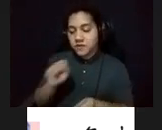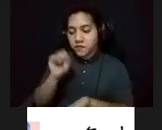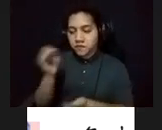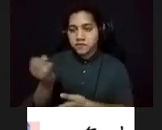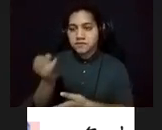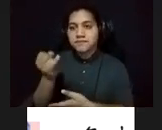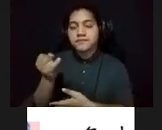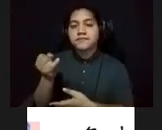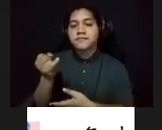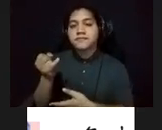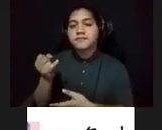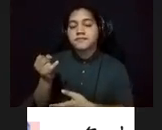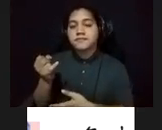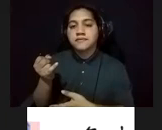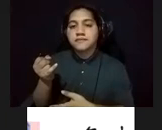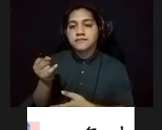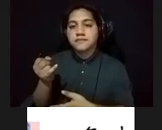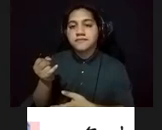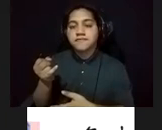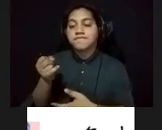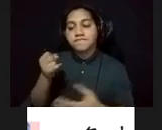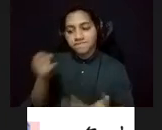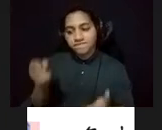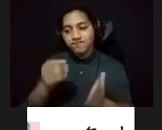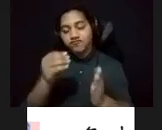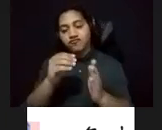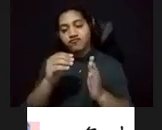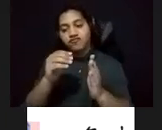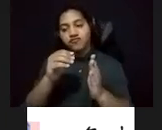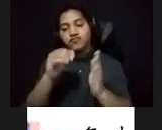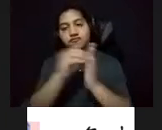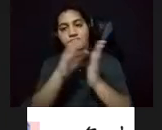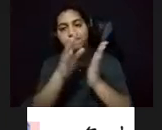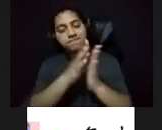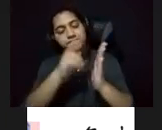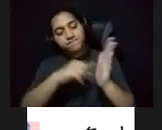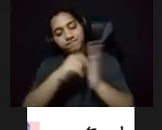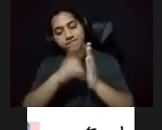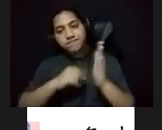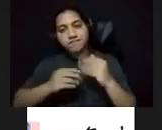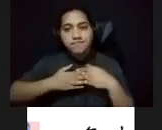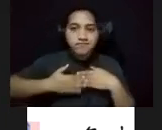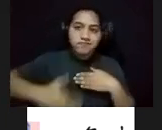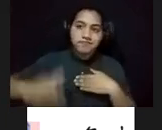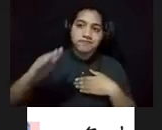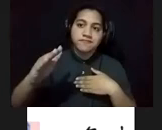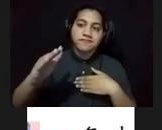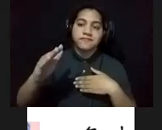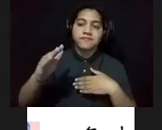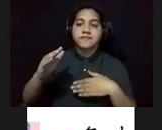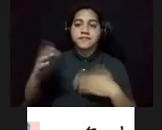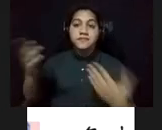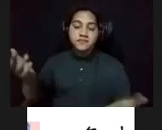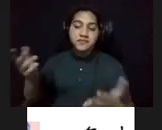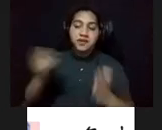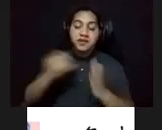que quedó inmortalizado en cada una de sus pinturas. Unas producciones artísticas